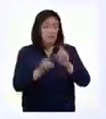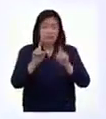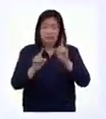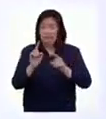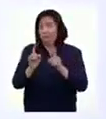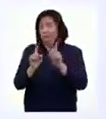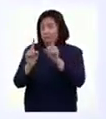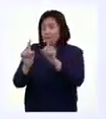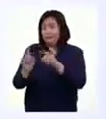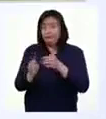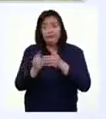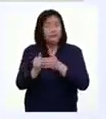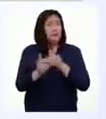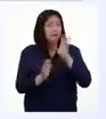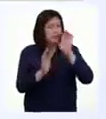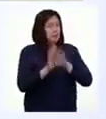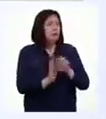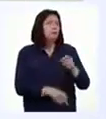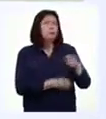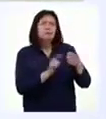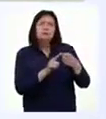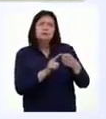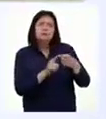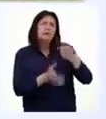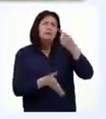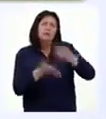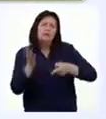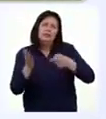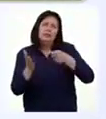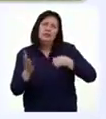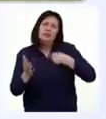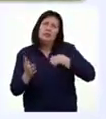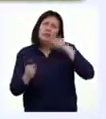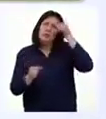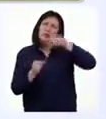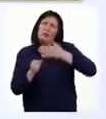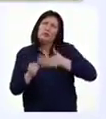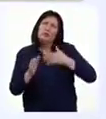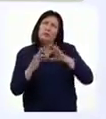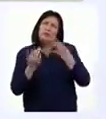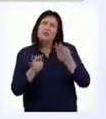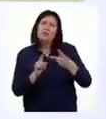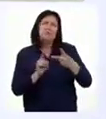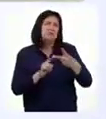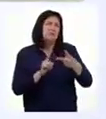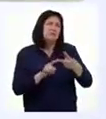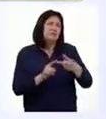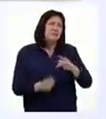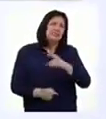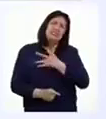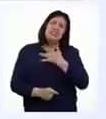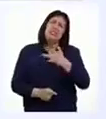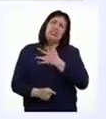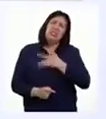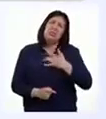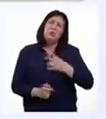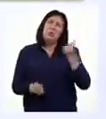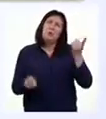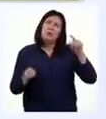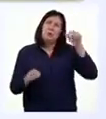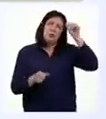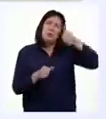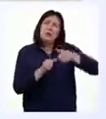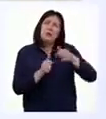nos guiarán en este reto, como por ejemplo, ¿qué recuerdos tengo de mi familia? ¿Qué siento cuando recuerdo estos